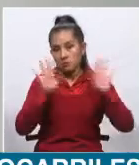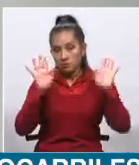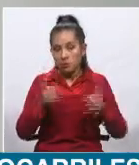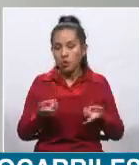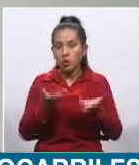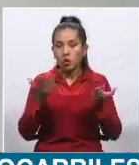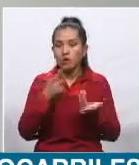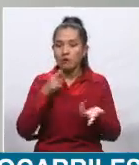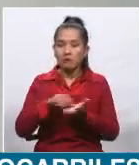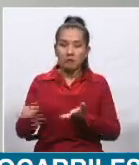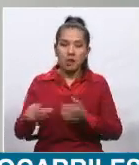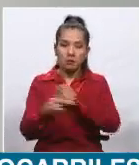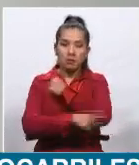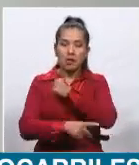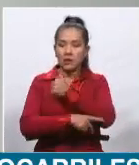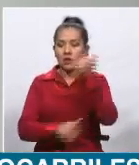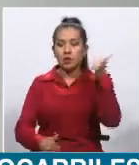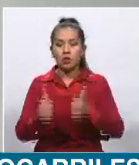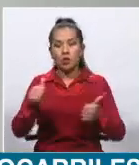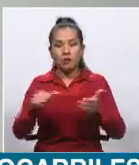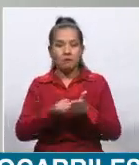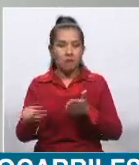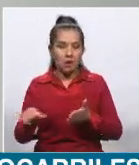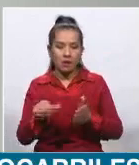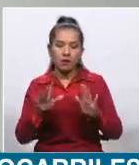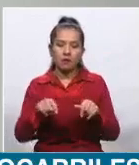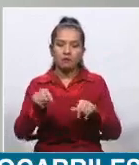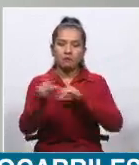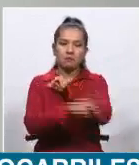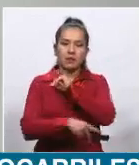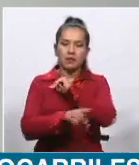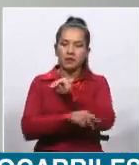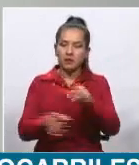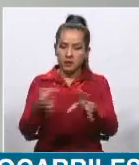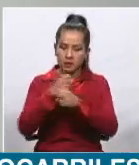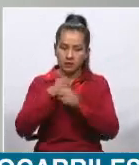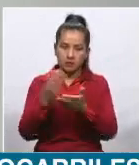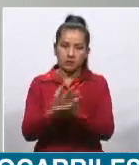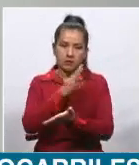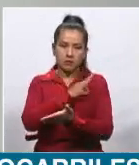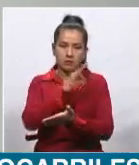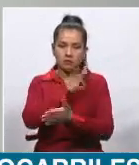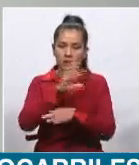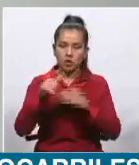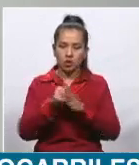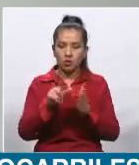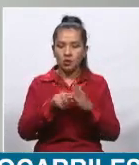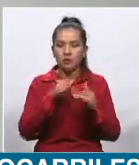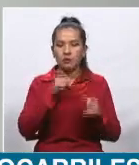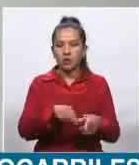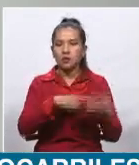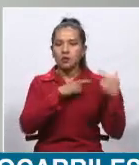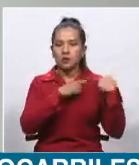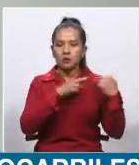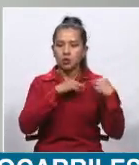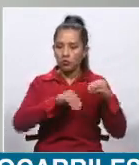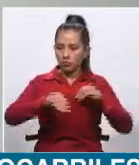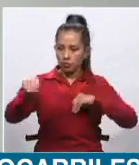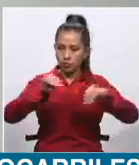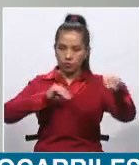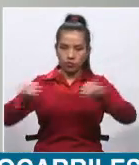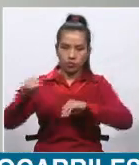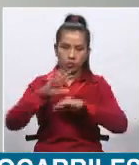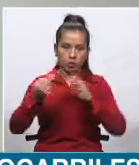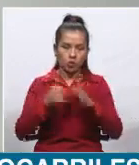pague, en qué país pague, el país que reciba los recursos se encargará de transmitir los